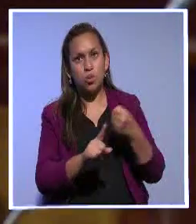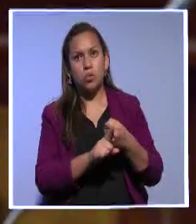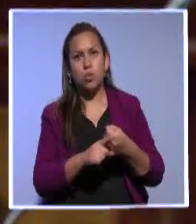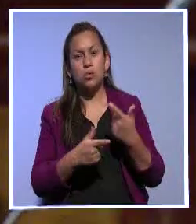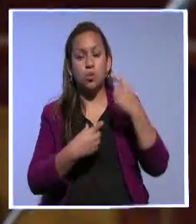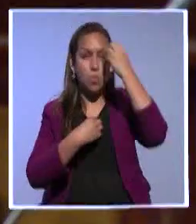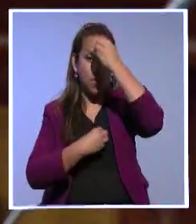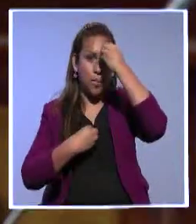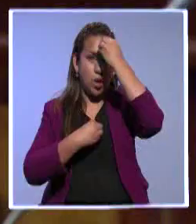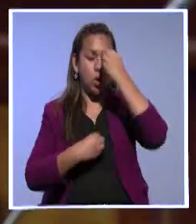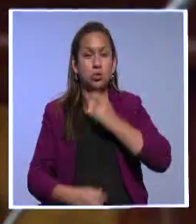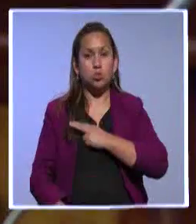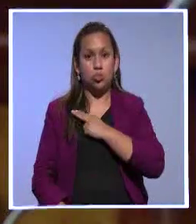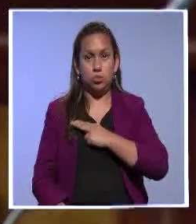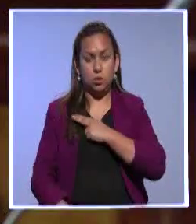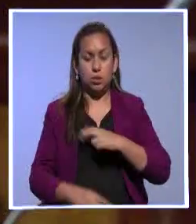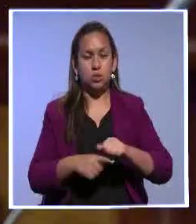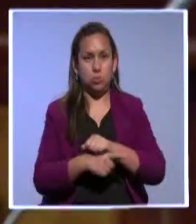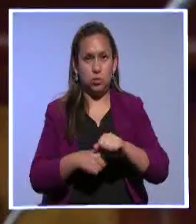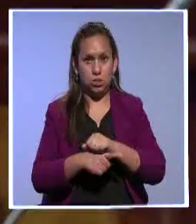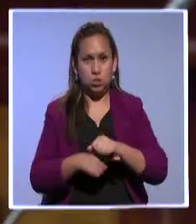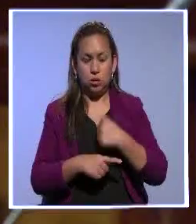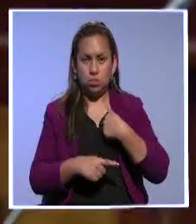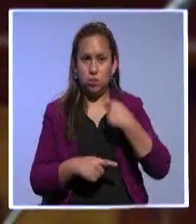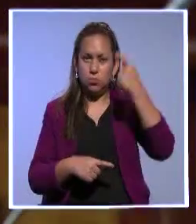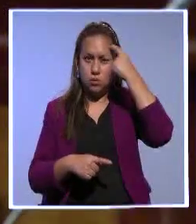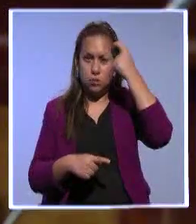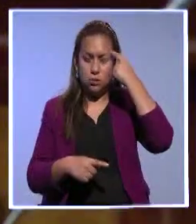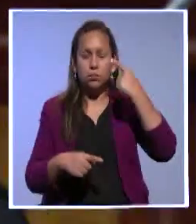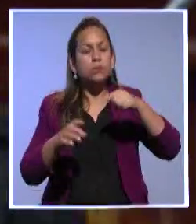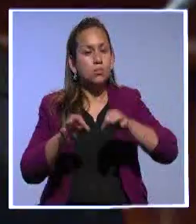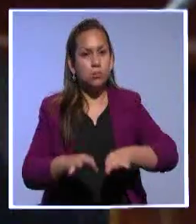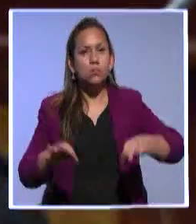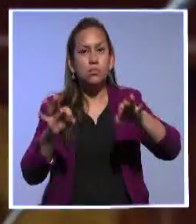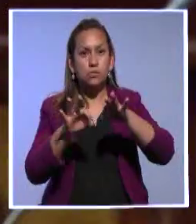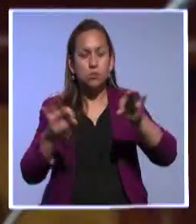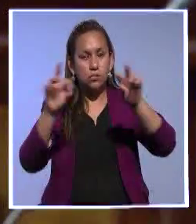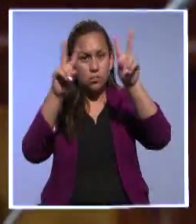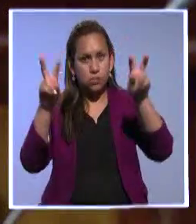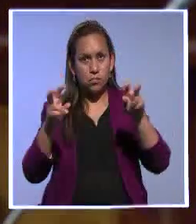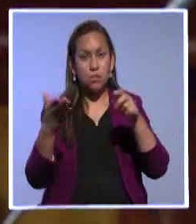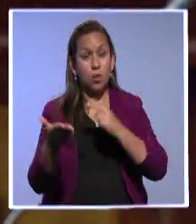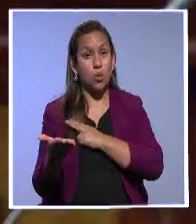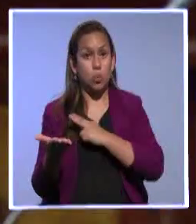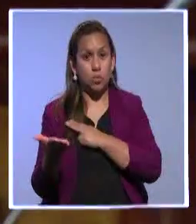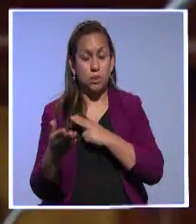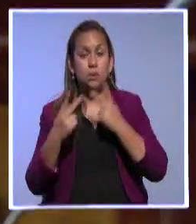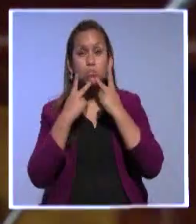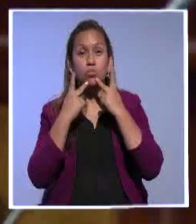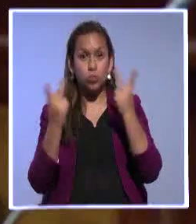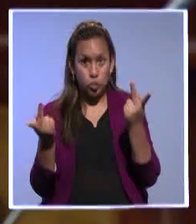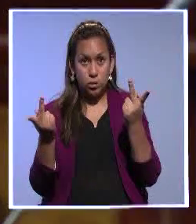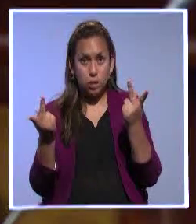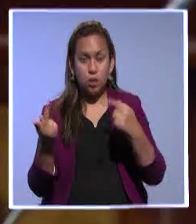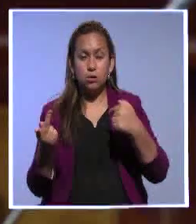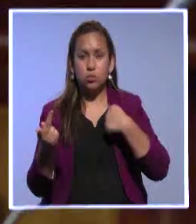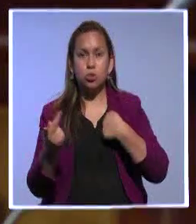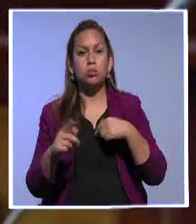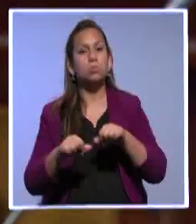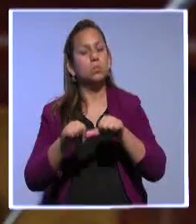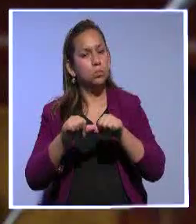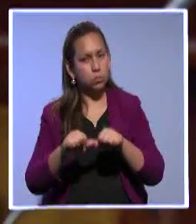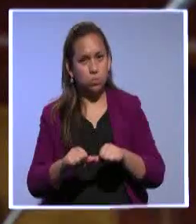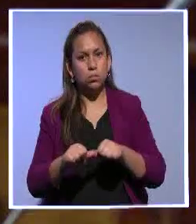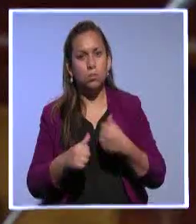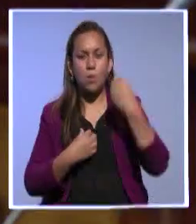universitarios que realmente considero son válidos, especialmente en el marco de la universidad pública, los he mantenido y los